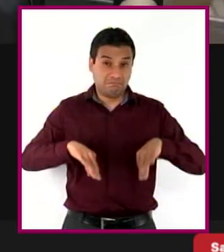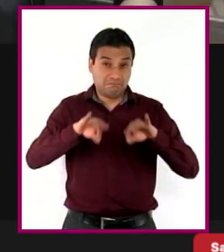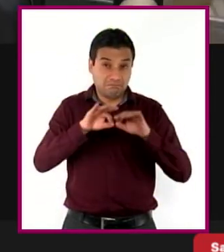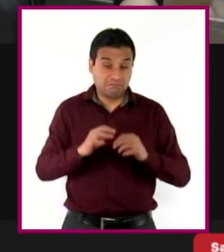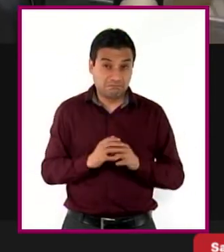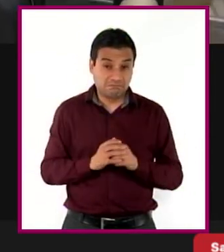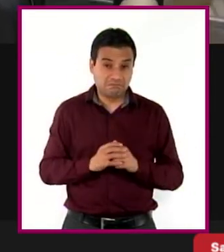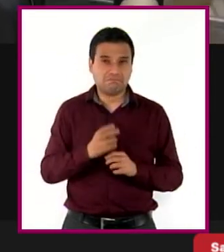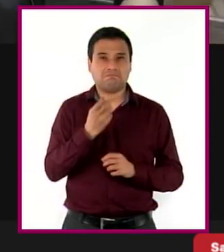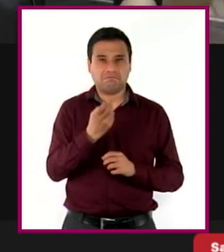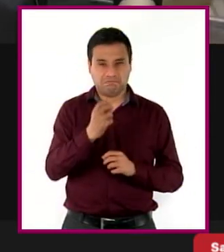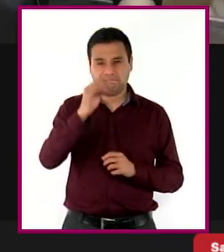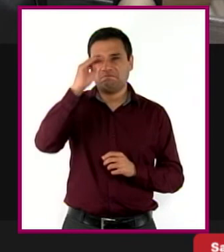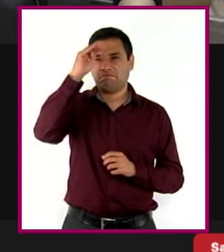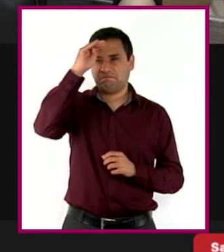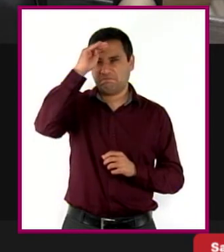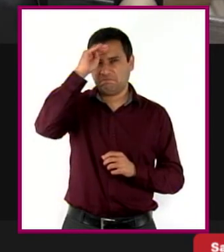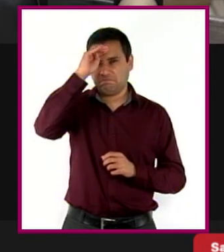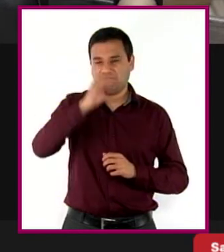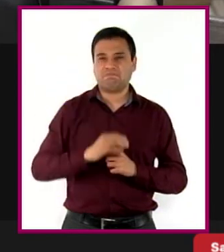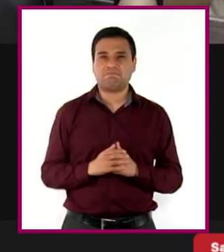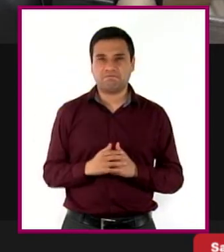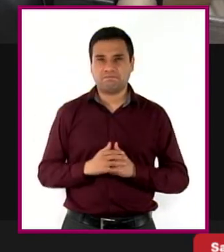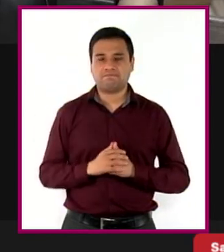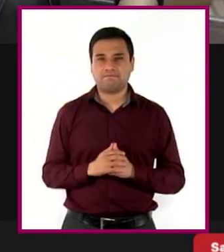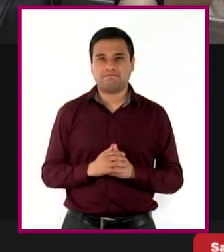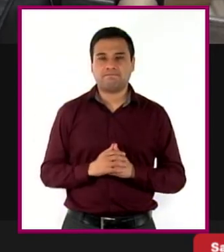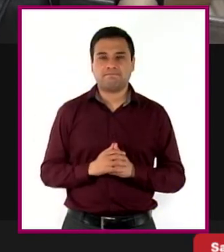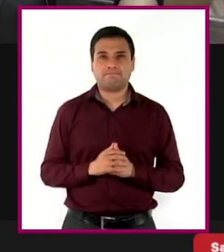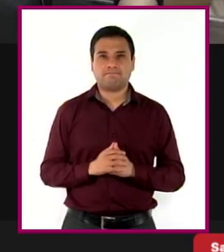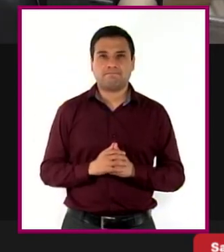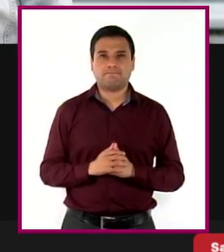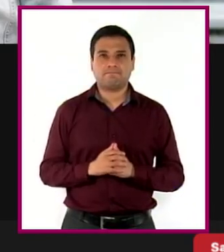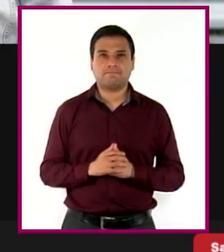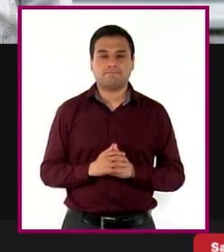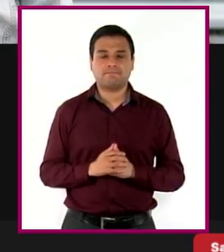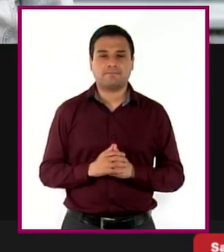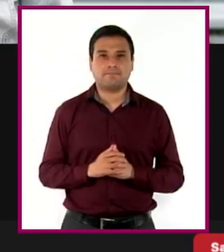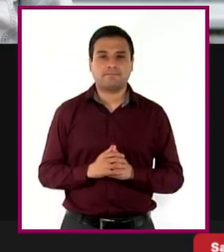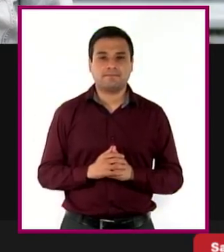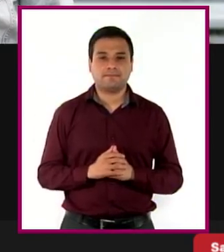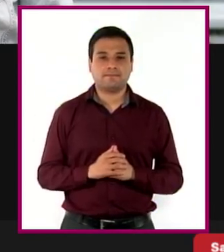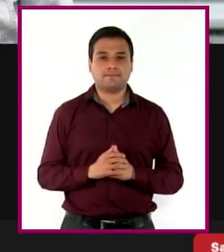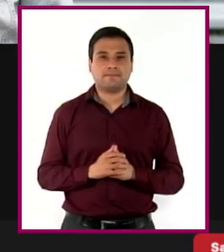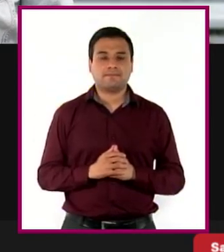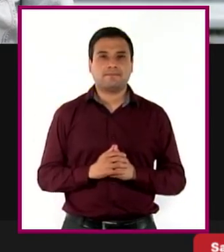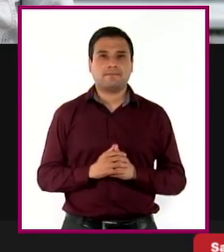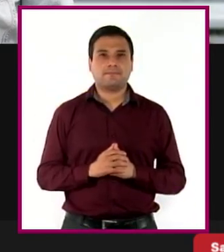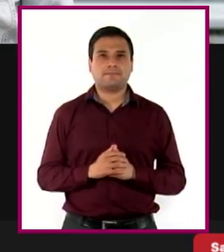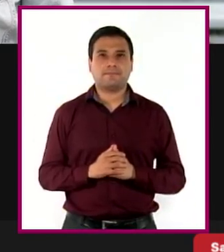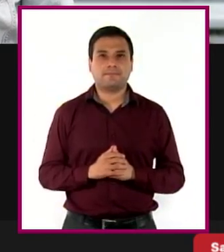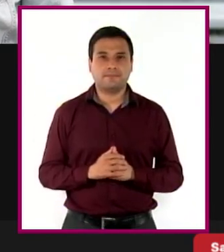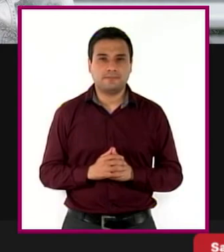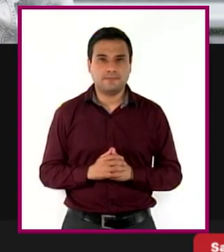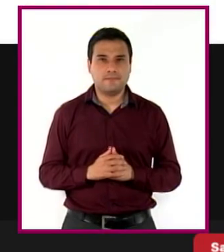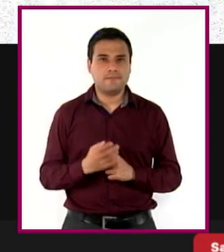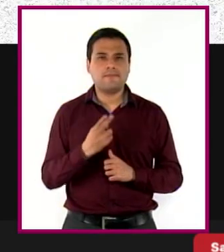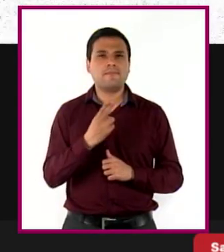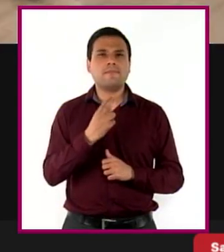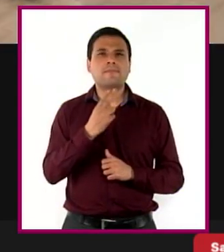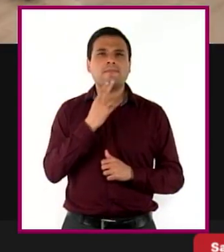carrera a la hora de determinar las oportunidades laborales que se obtienen, aplicando la controversia.